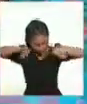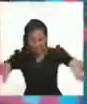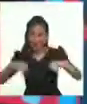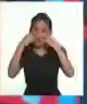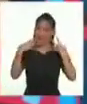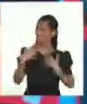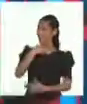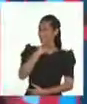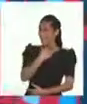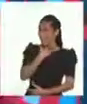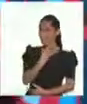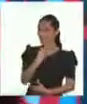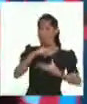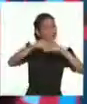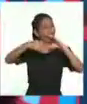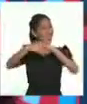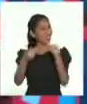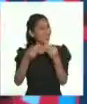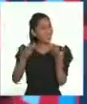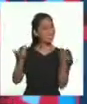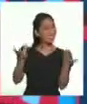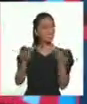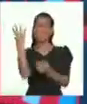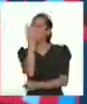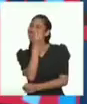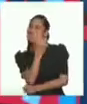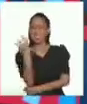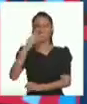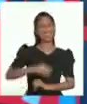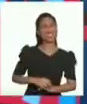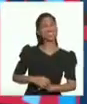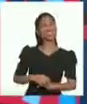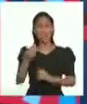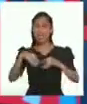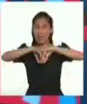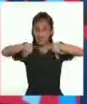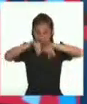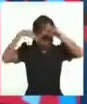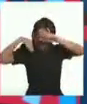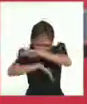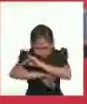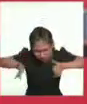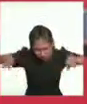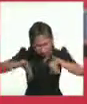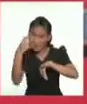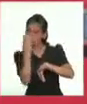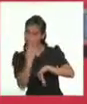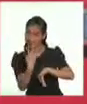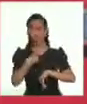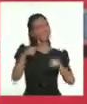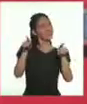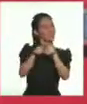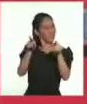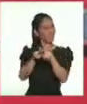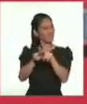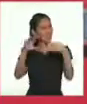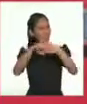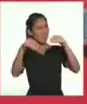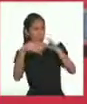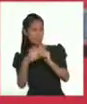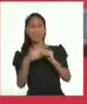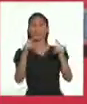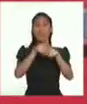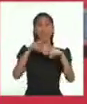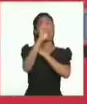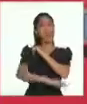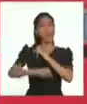¡Yupi! ¡Me encantó este relato! ¡Qué lindo es conocer el mar por dentro! Yo también disfruté del relato, que es de